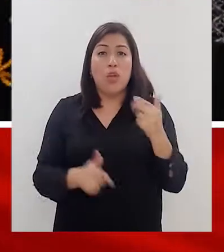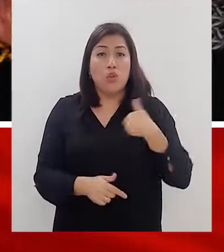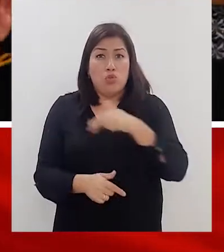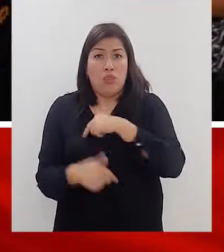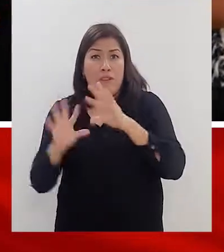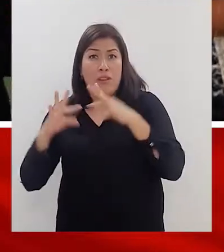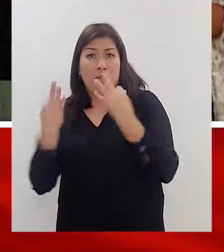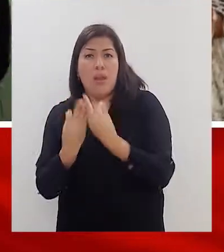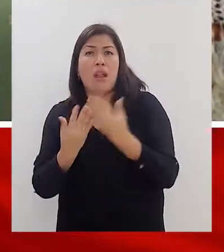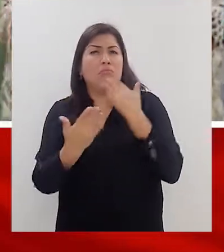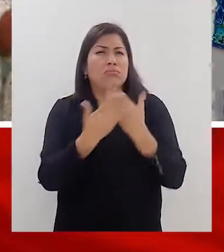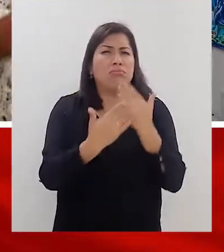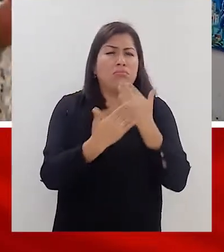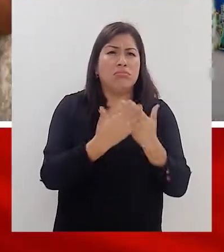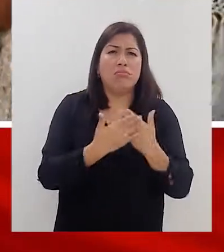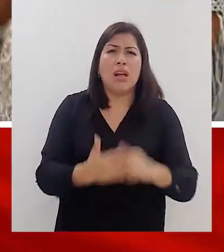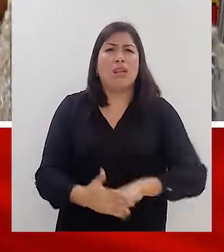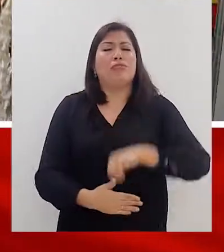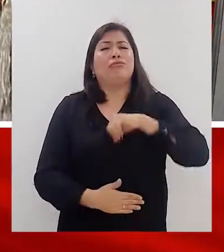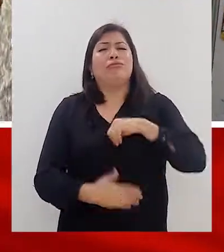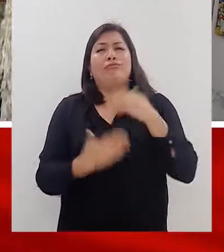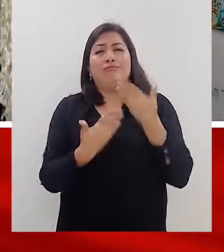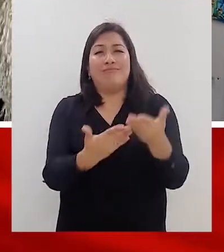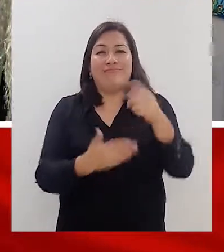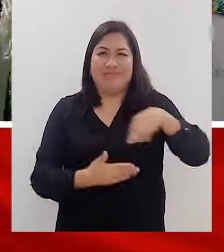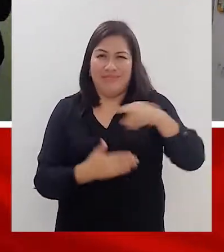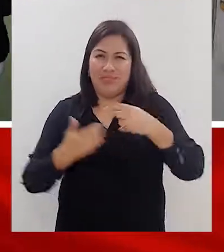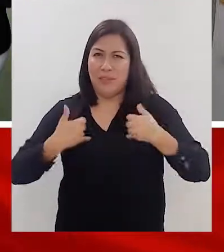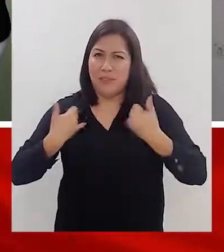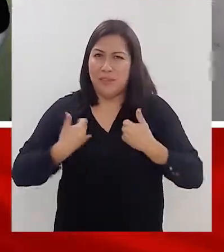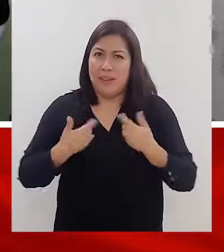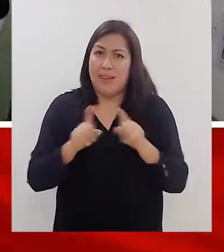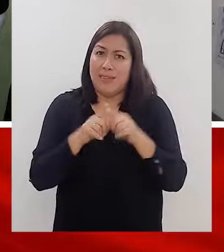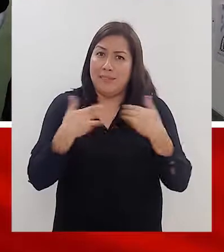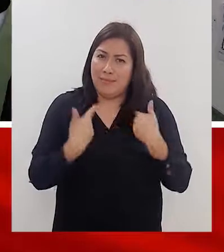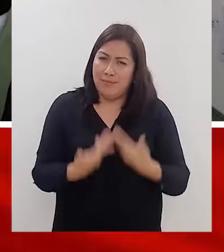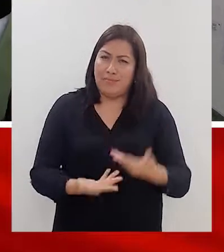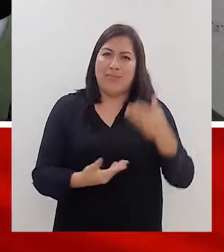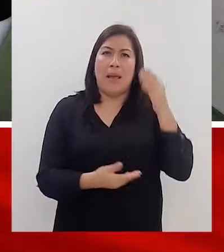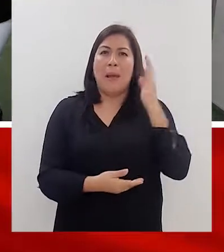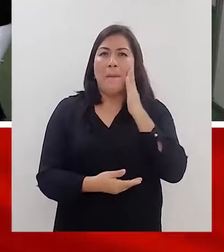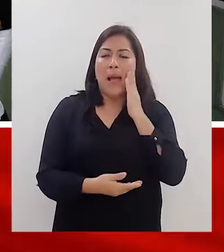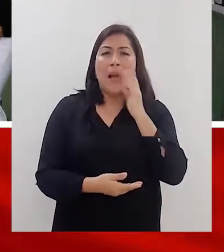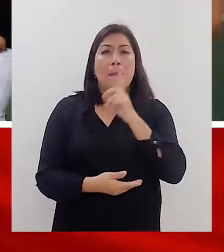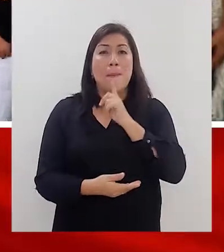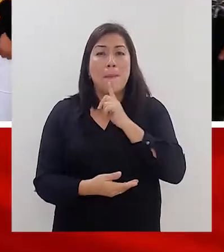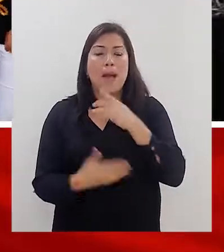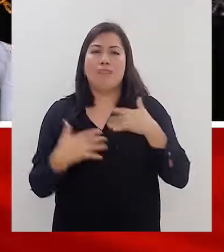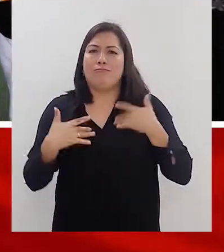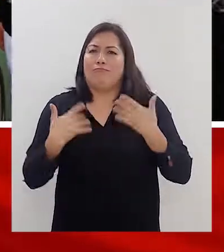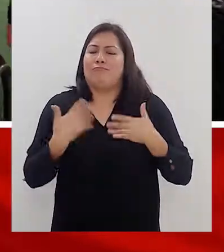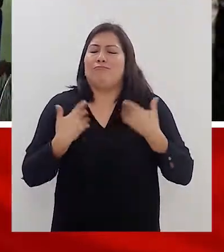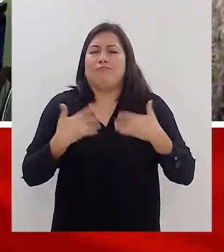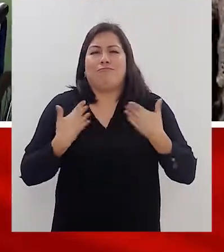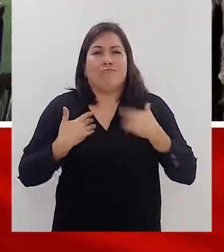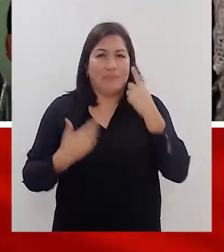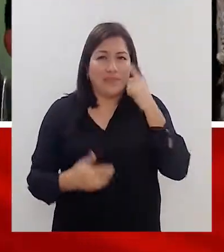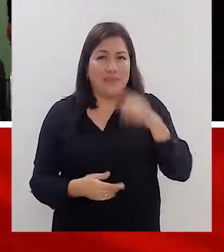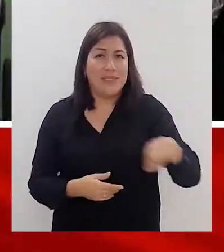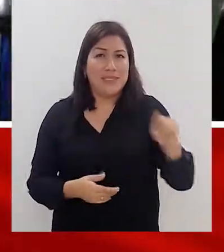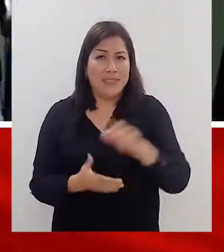ella la municipalidad la ha premiado, a nosotros también como padres los chicos tienen un mensaje,